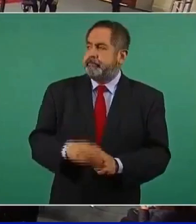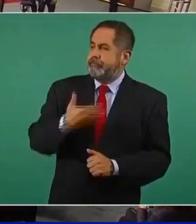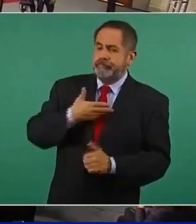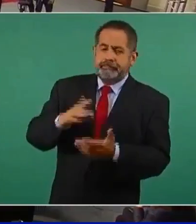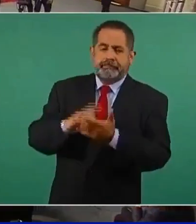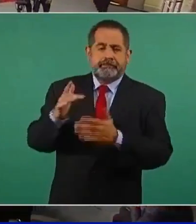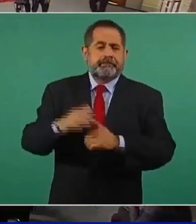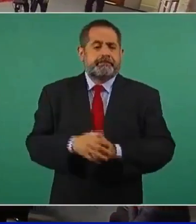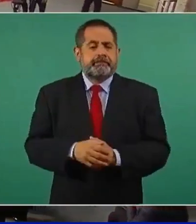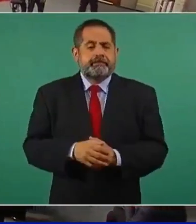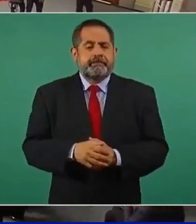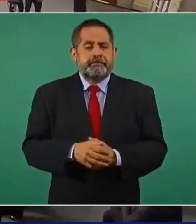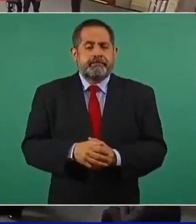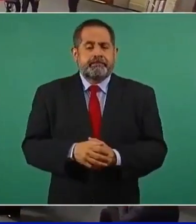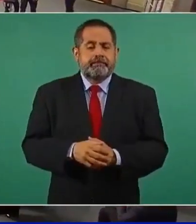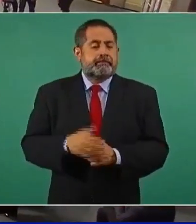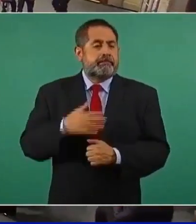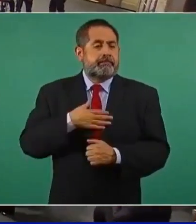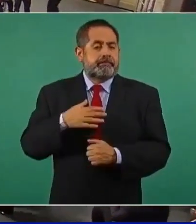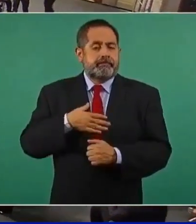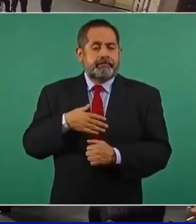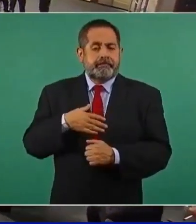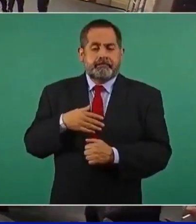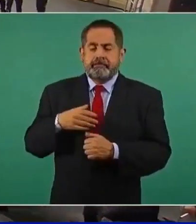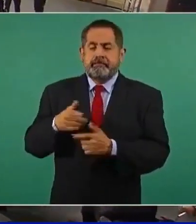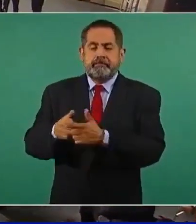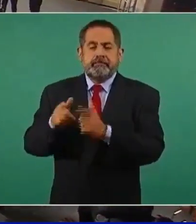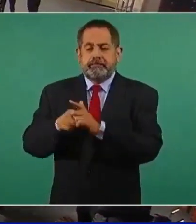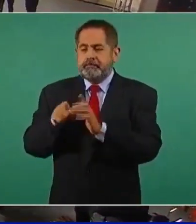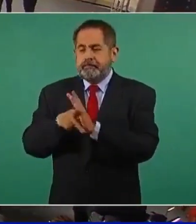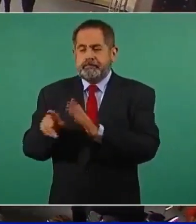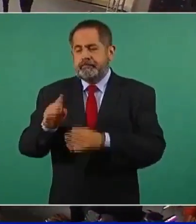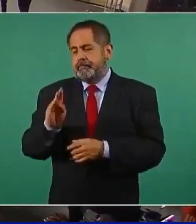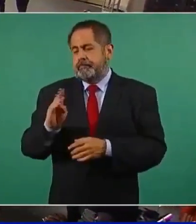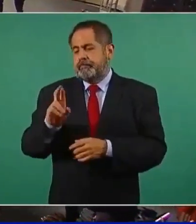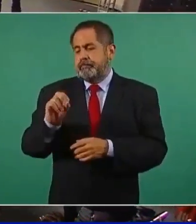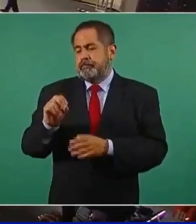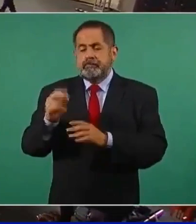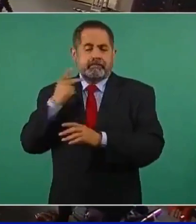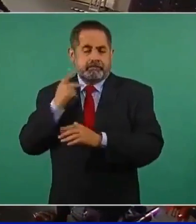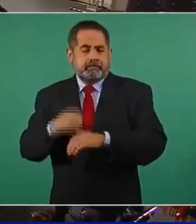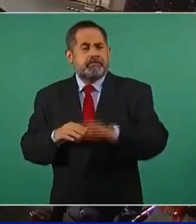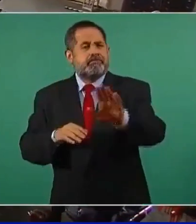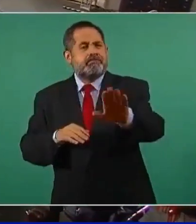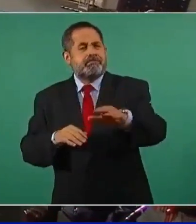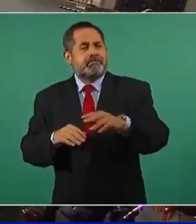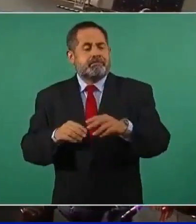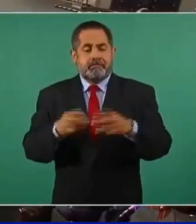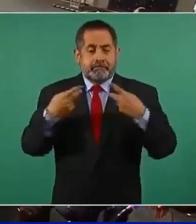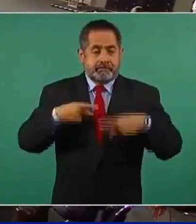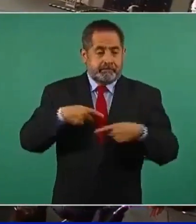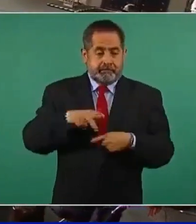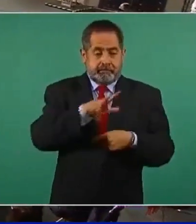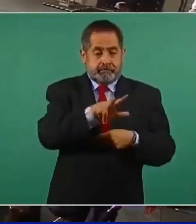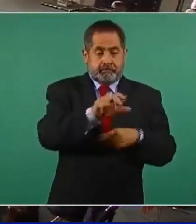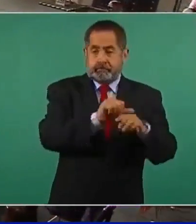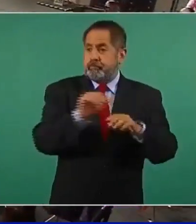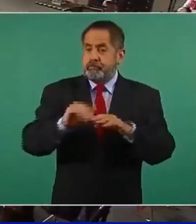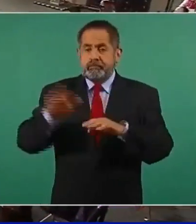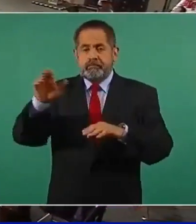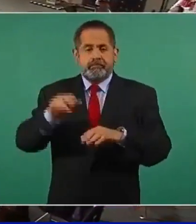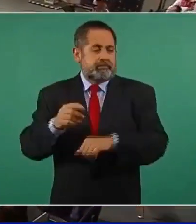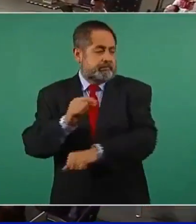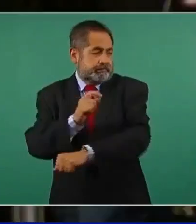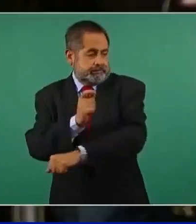Presidente, Lisbeth Álvarez de ZMG Noticias y Grupo Político. Saber sobre esta vacunación de 18, ¿qué pasa con las personas que cumplen